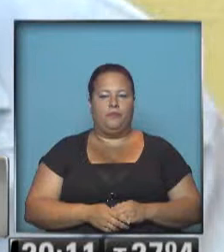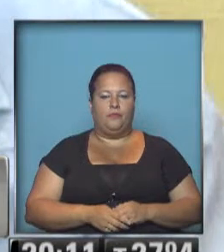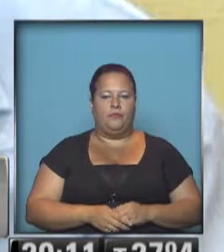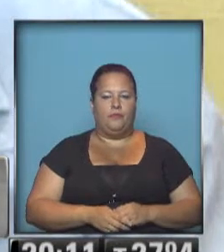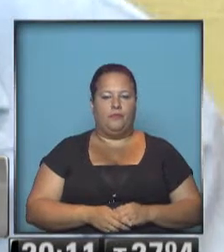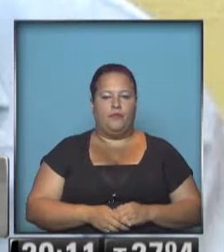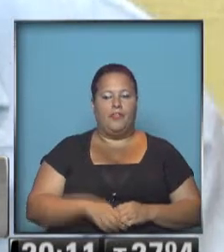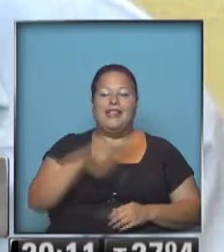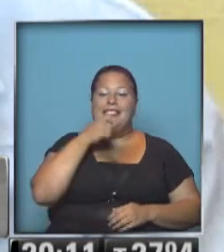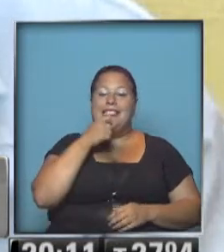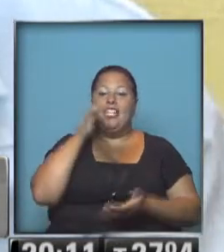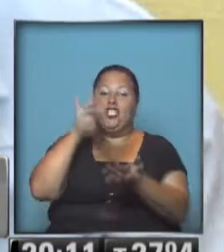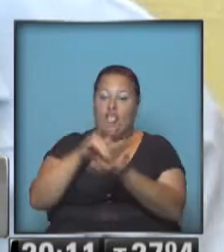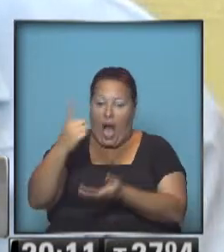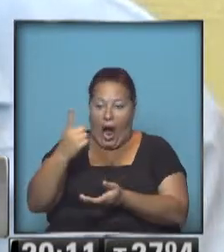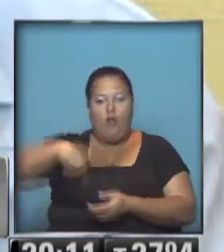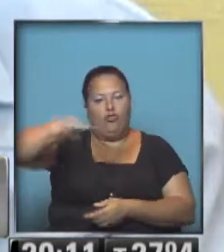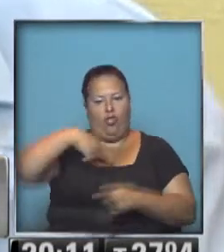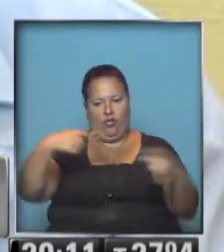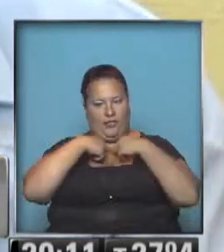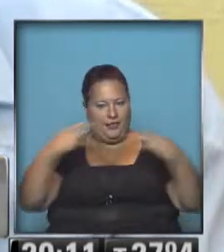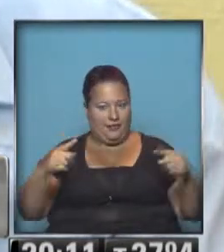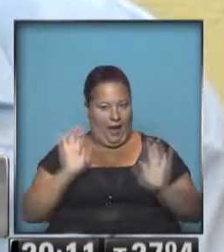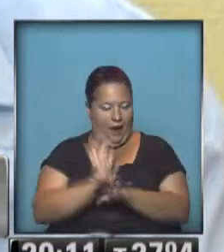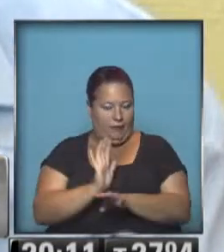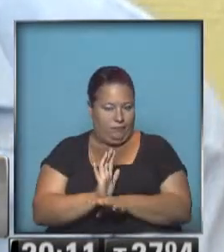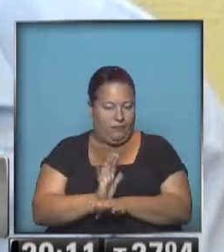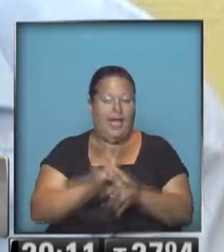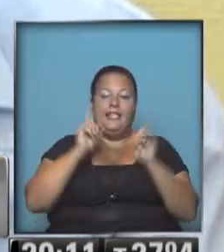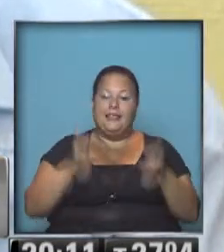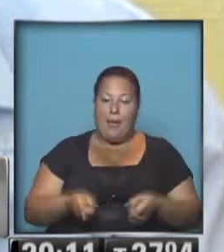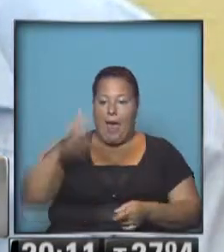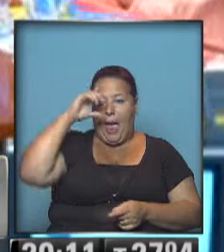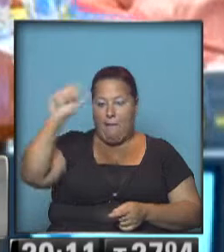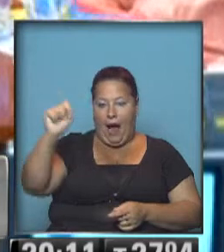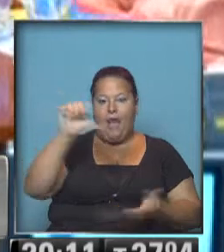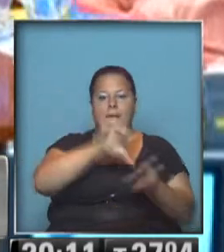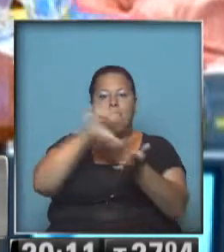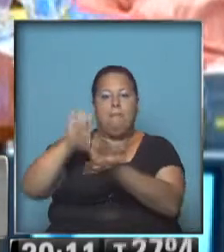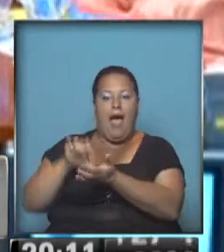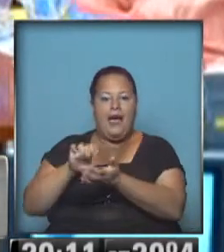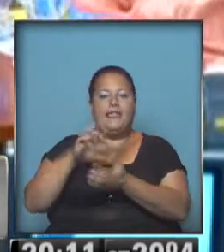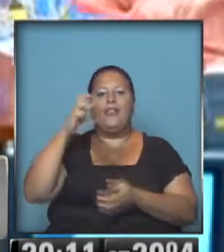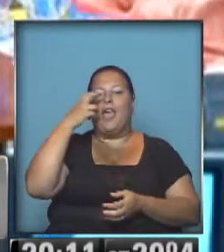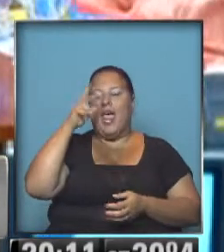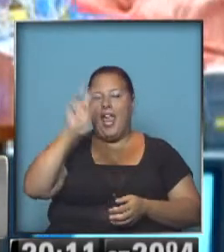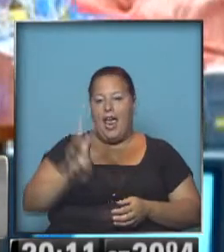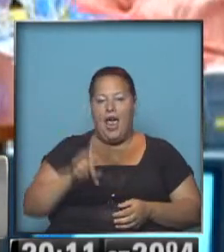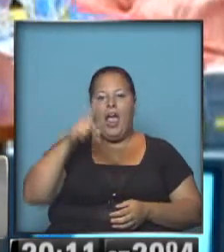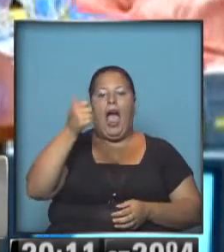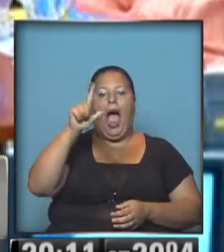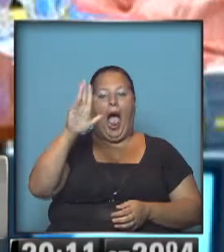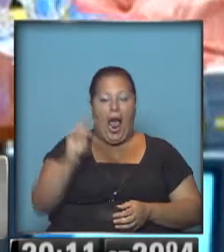tocan a uno, nos tocan a todos. También los embajadores de los países de la Alianza Bolivariana-Alba